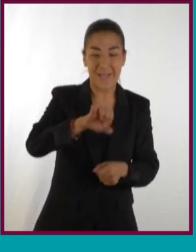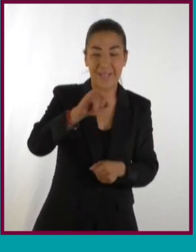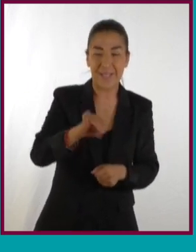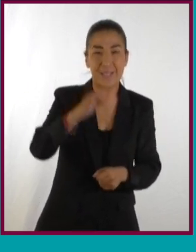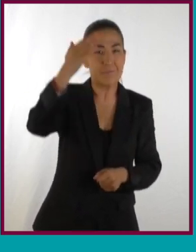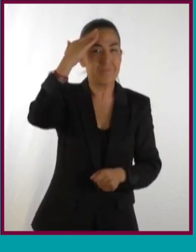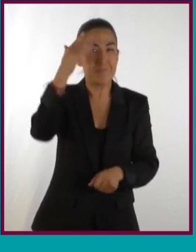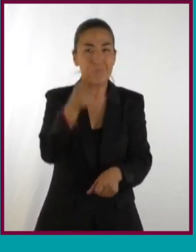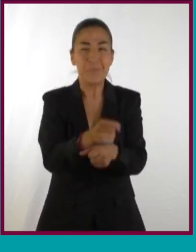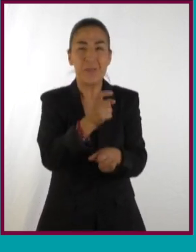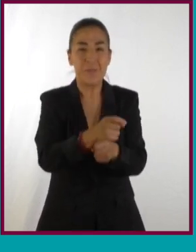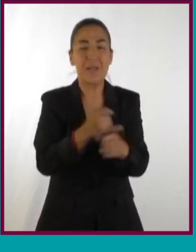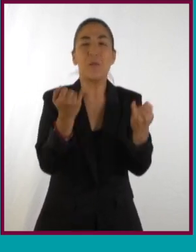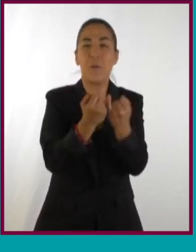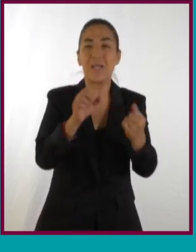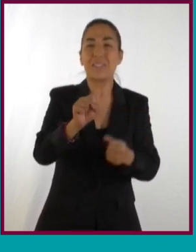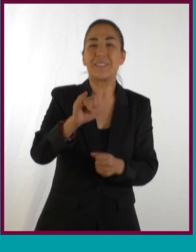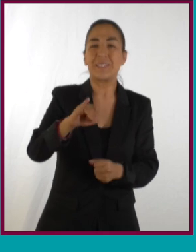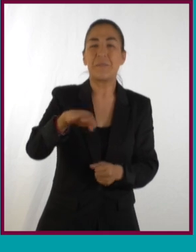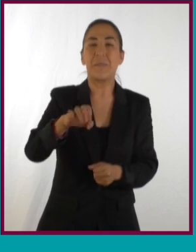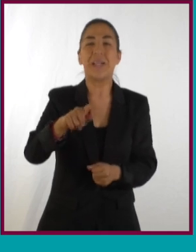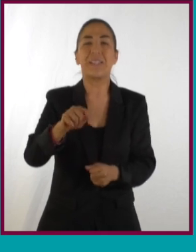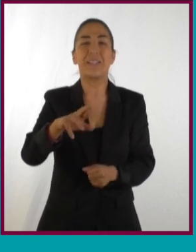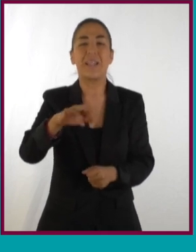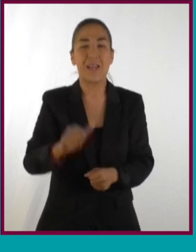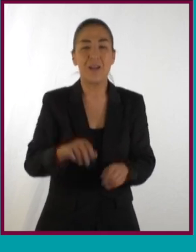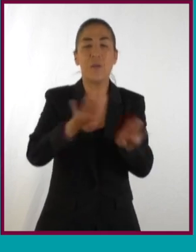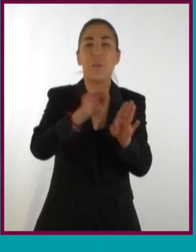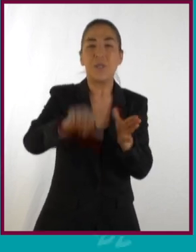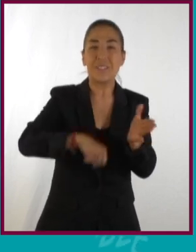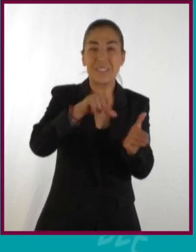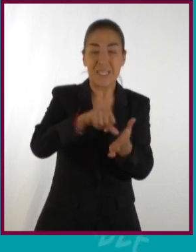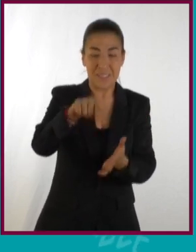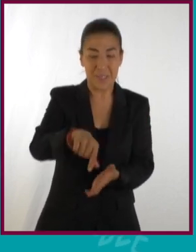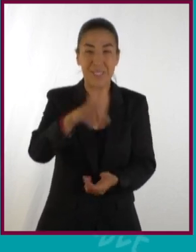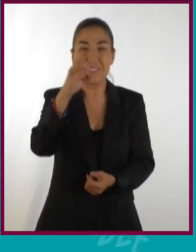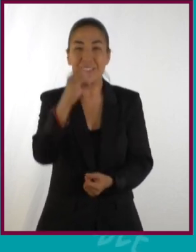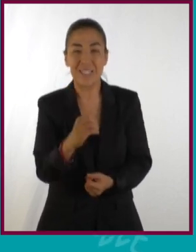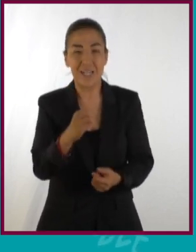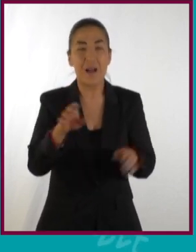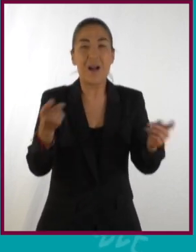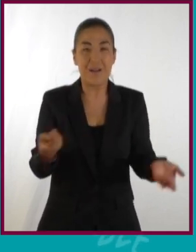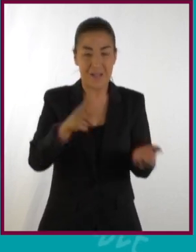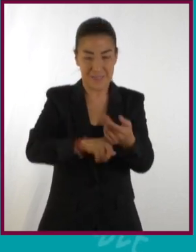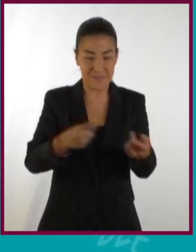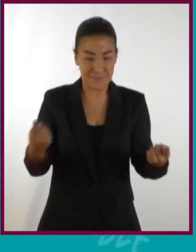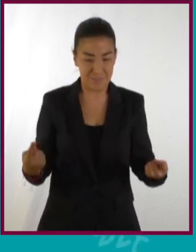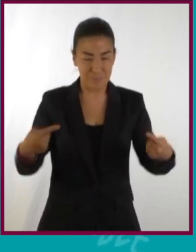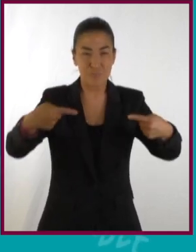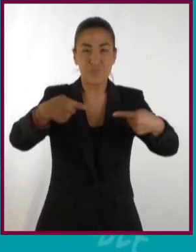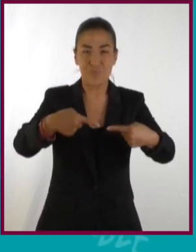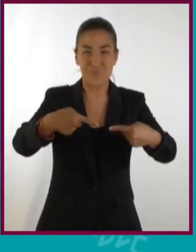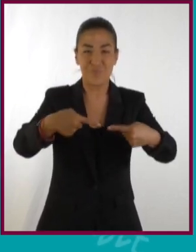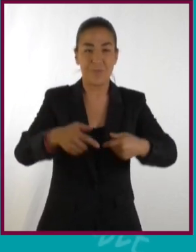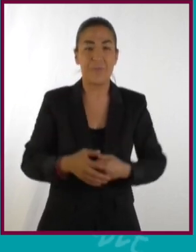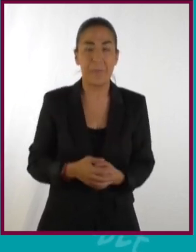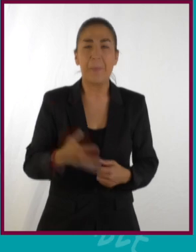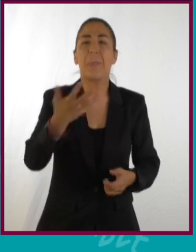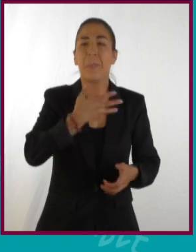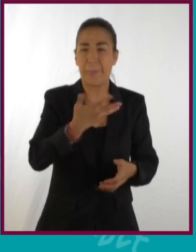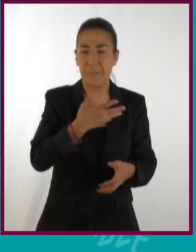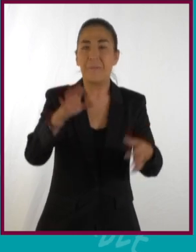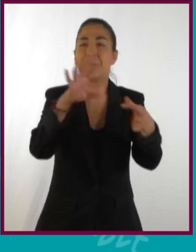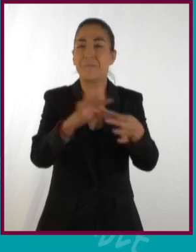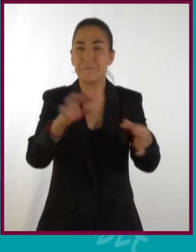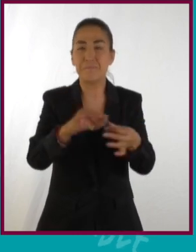es perpendicular al eje principal y también es un eje de simetría. El centro de la elipse cero es donde se intersecan estos